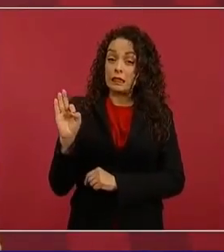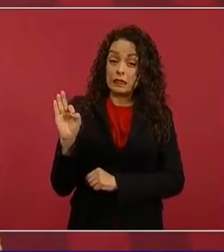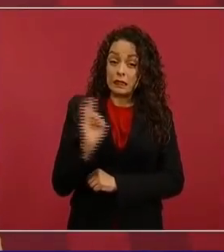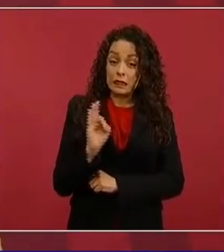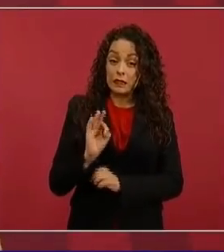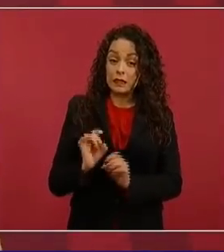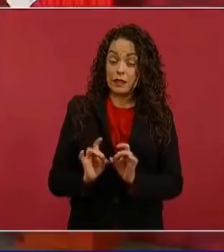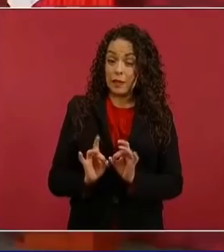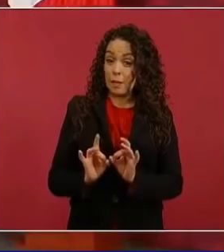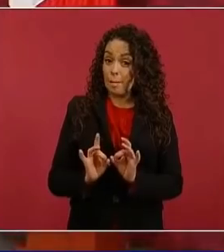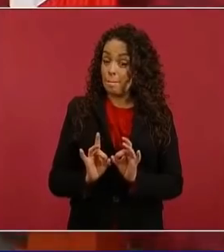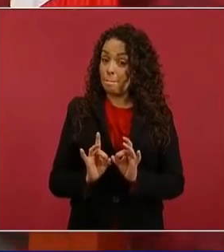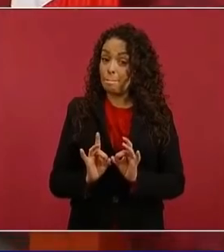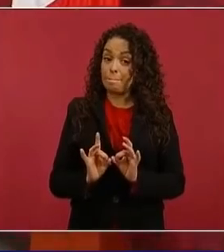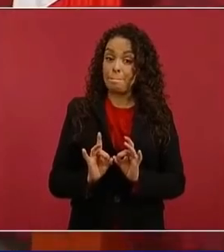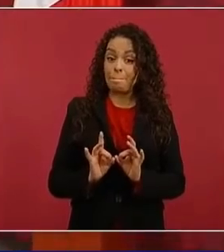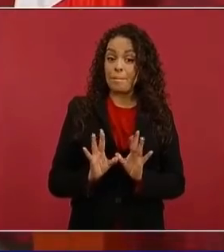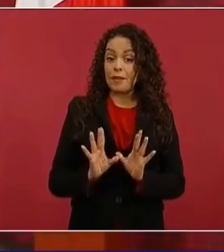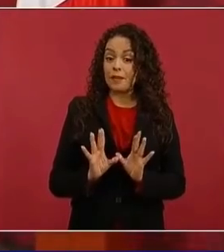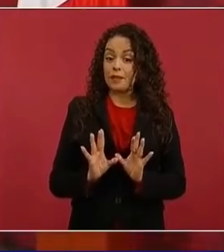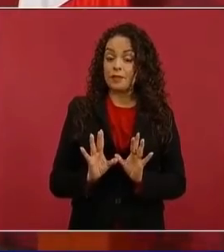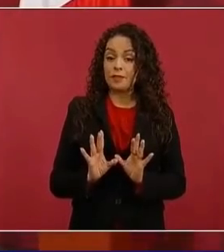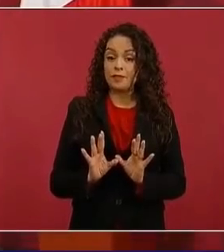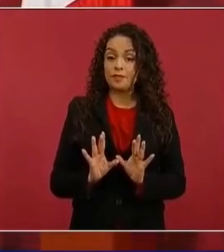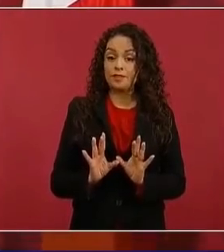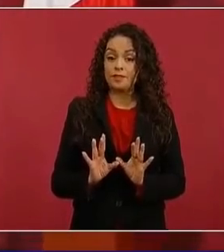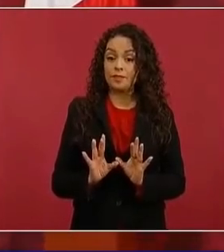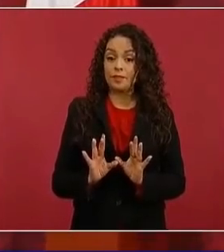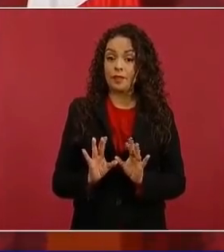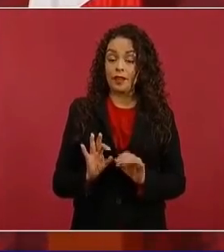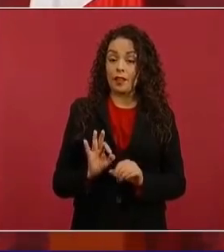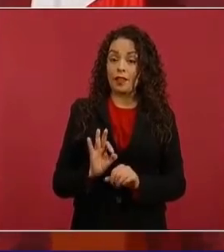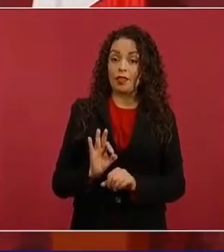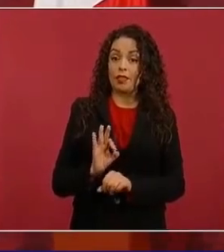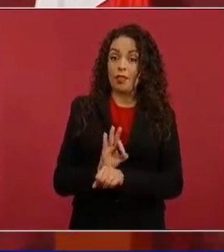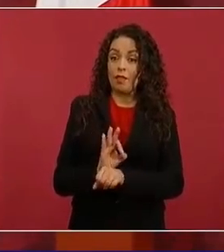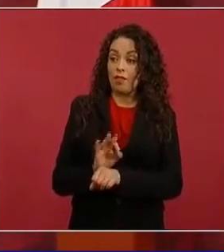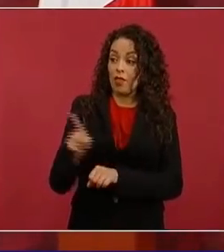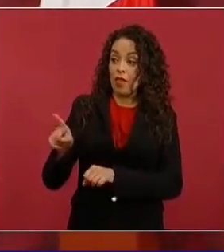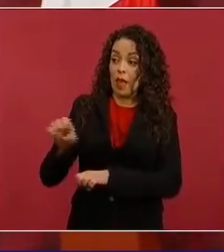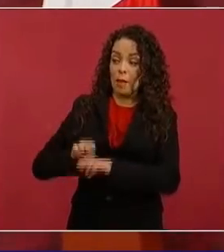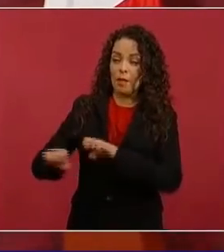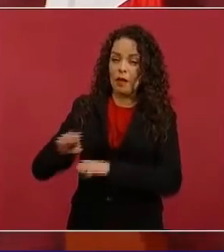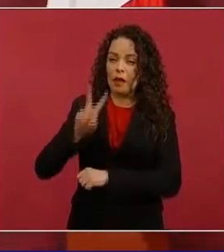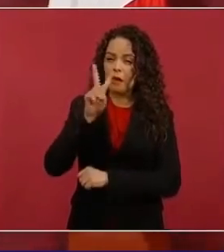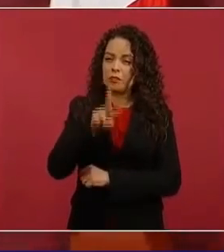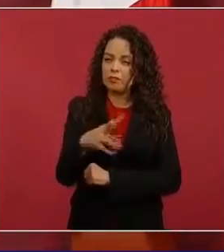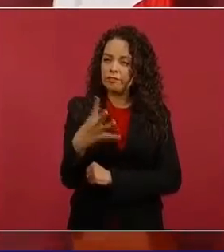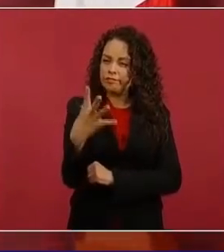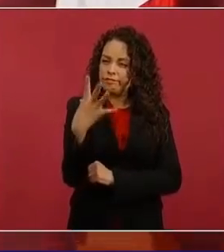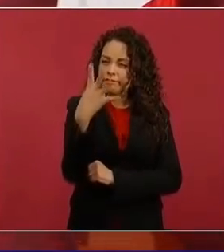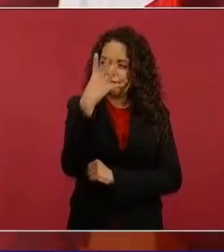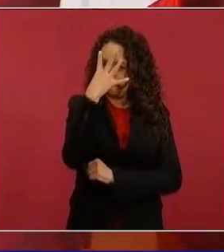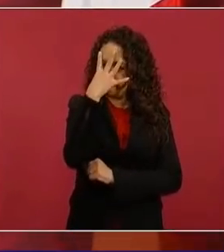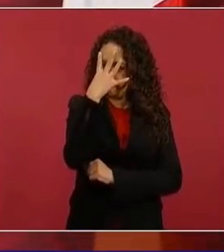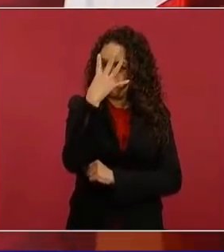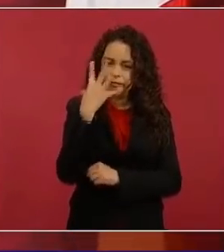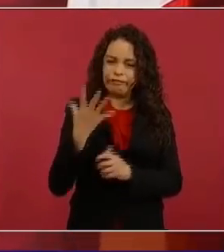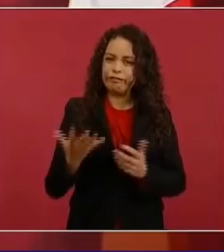se ponga del lado de las empresas extranjeras?